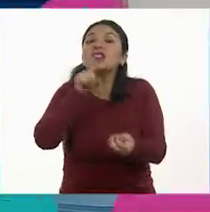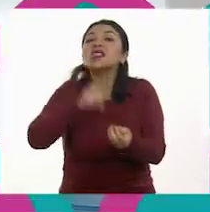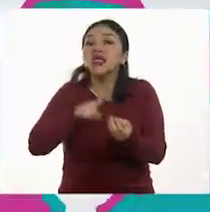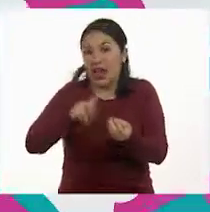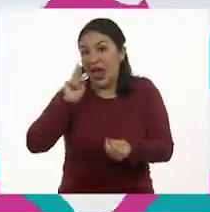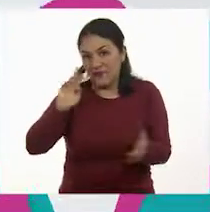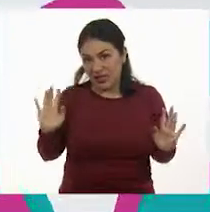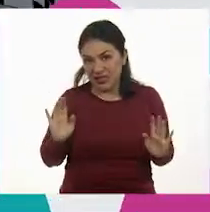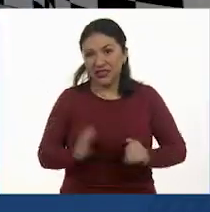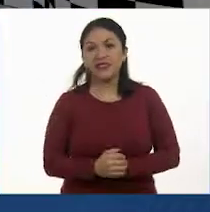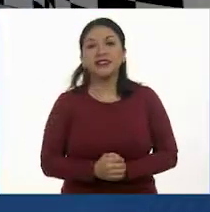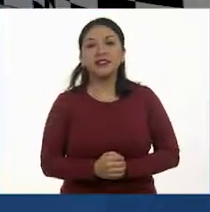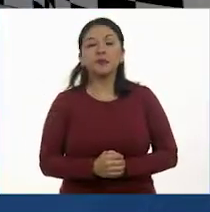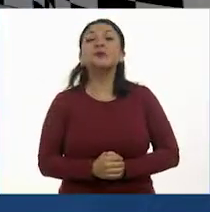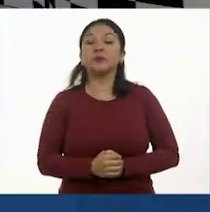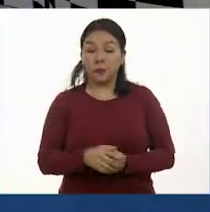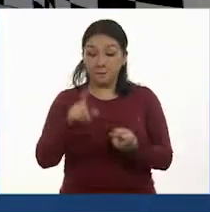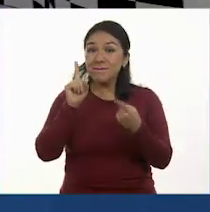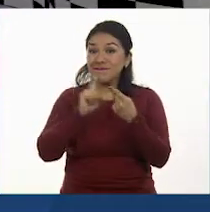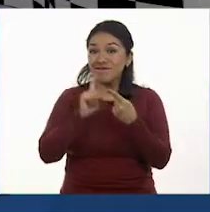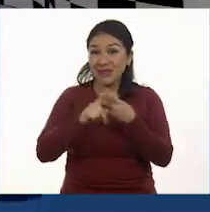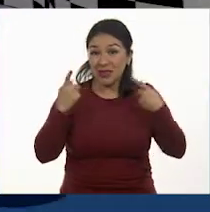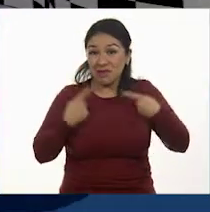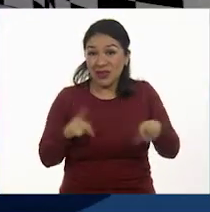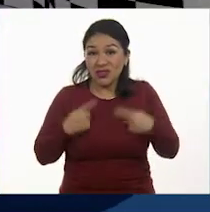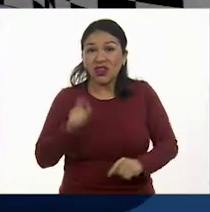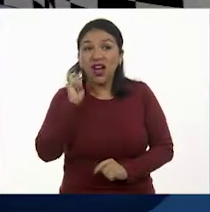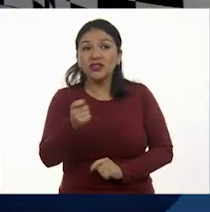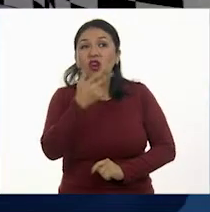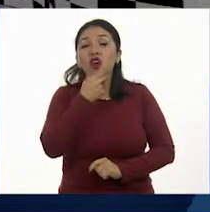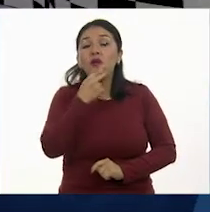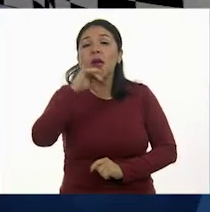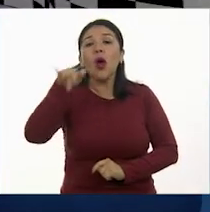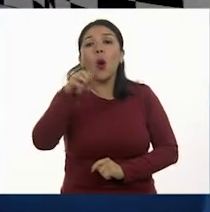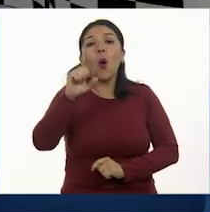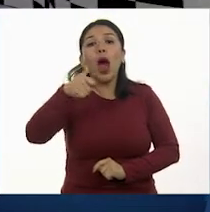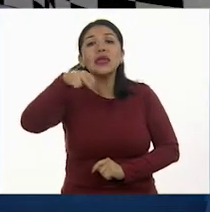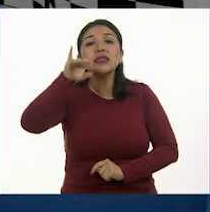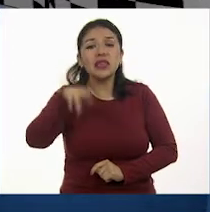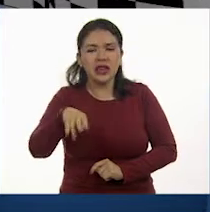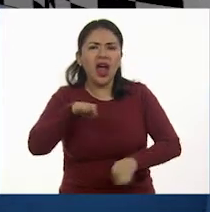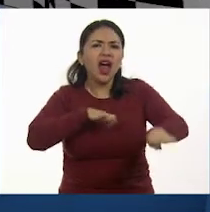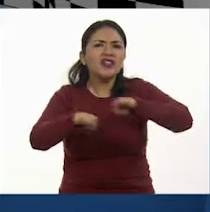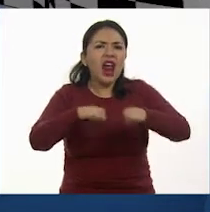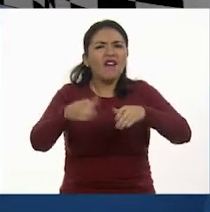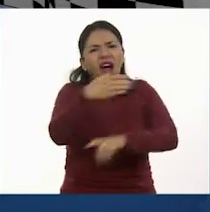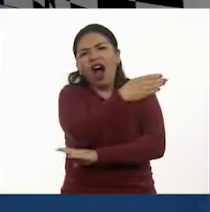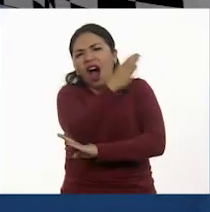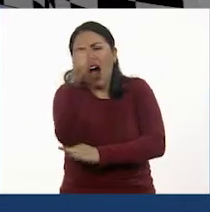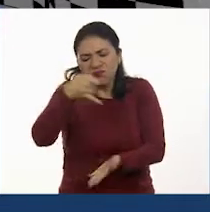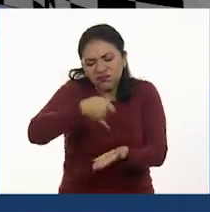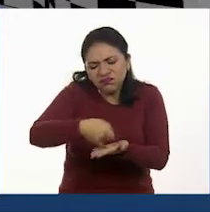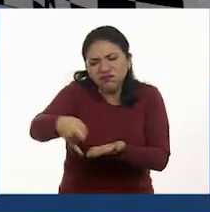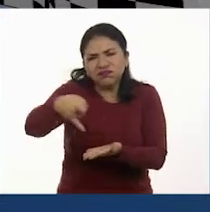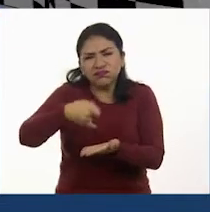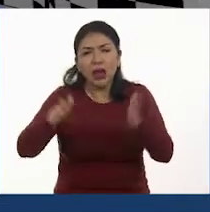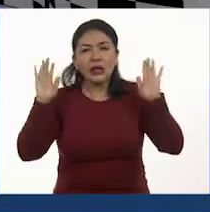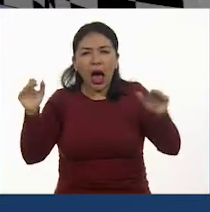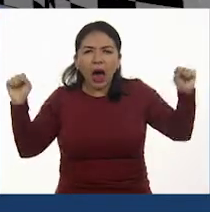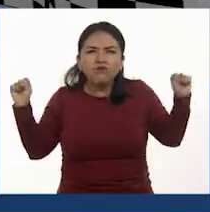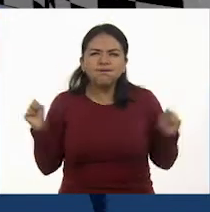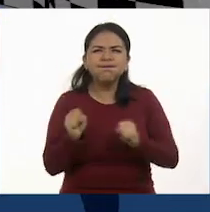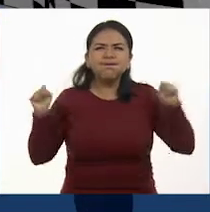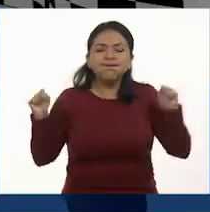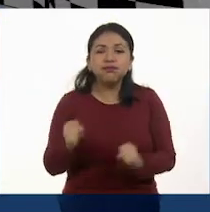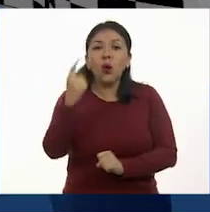Muy bien. Bien. El primero es don Joaquín, campesino, que ha recorrido un tercio